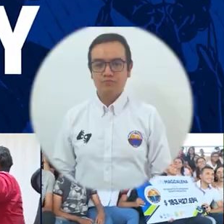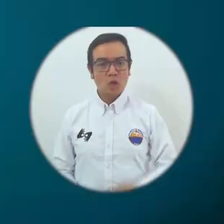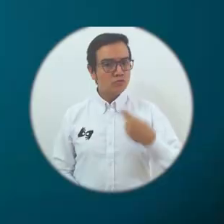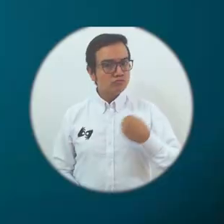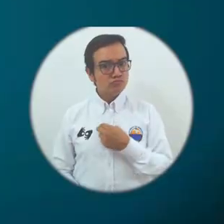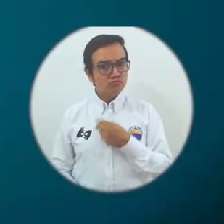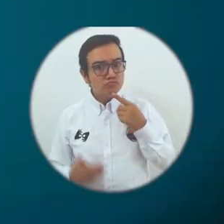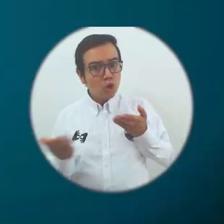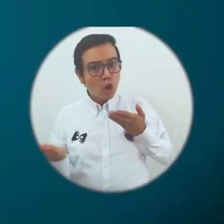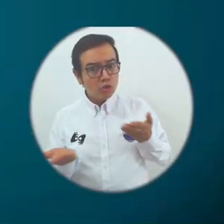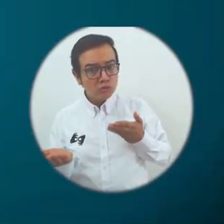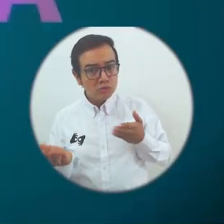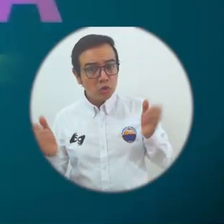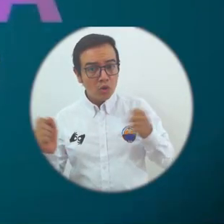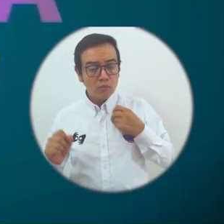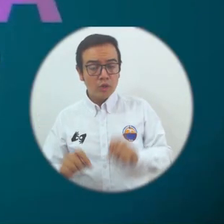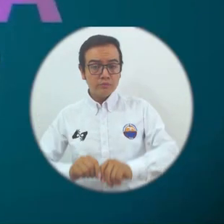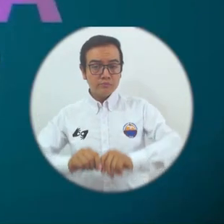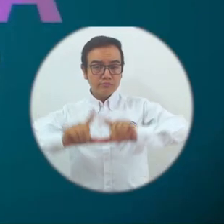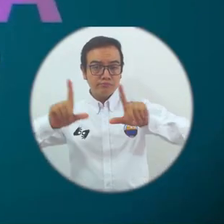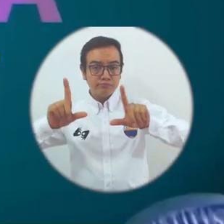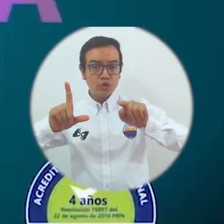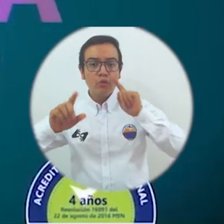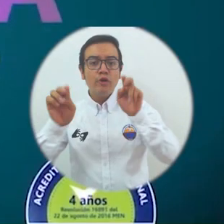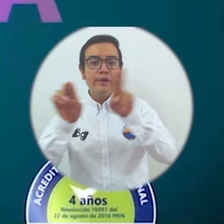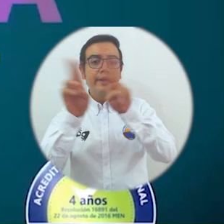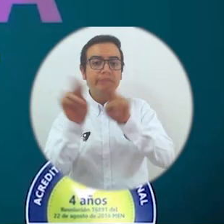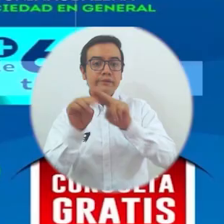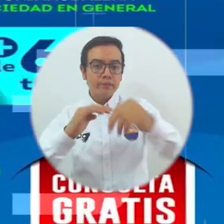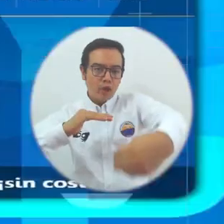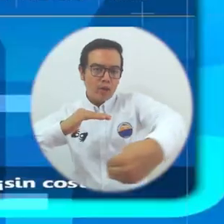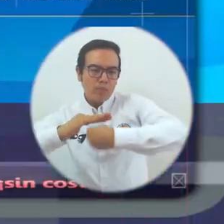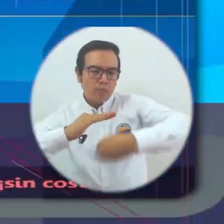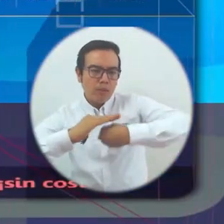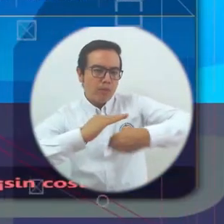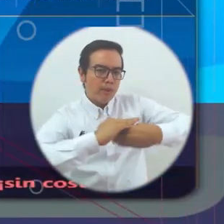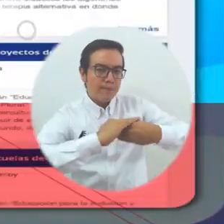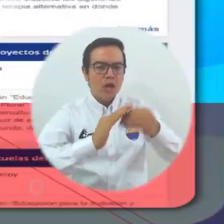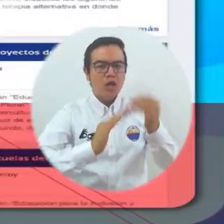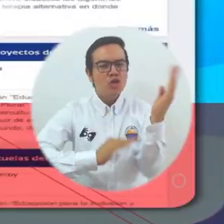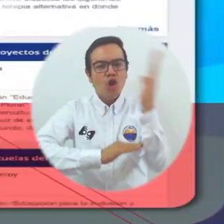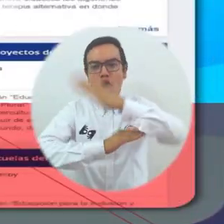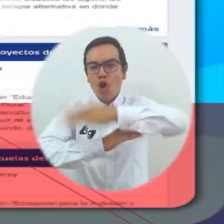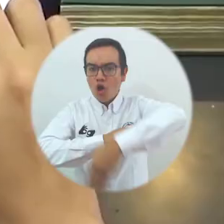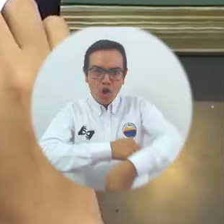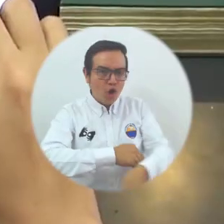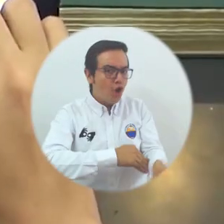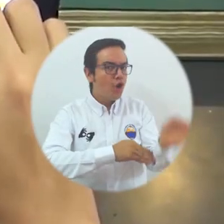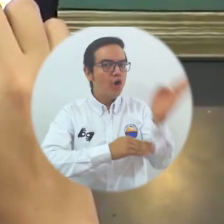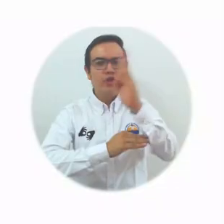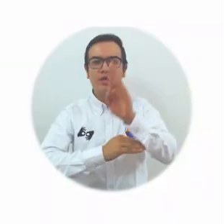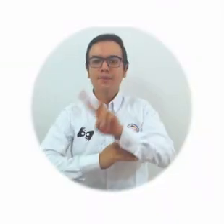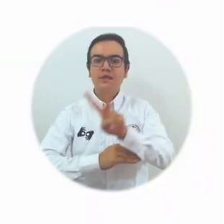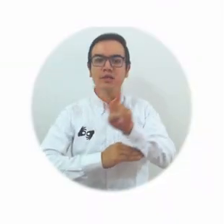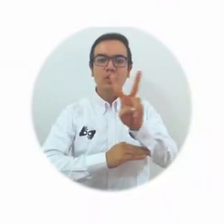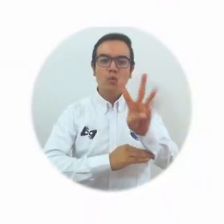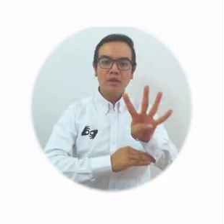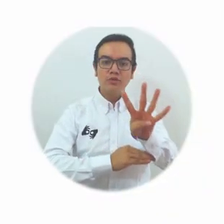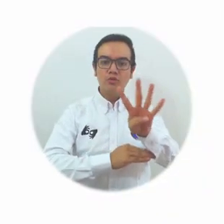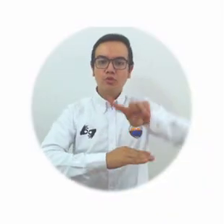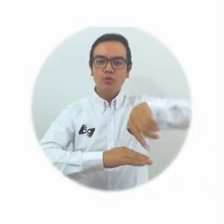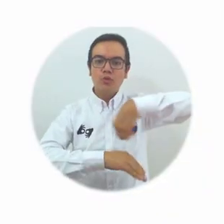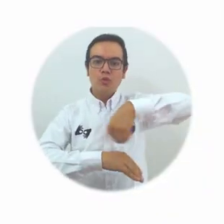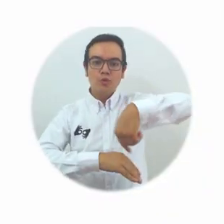Todos nuestros servicios en línea se encuentran disponibles para la comunidad académica las